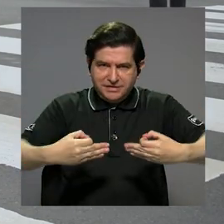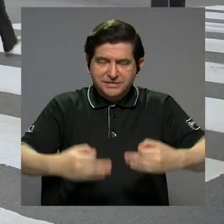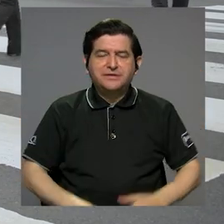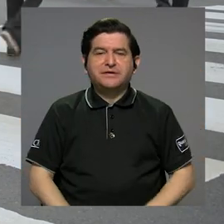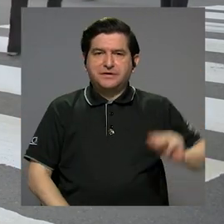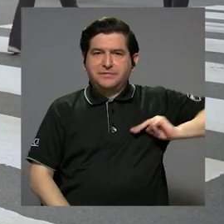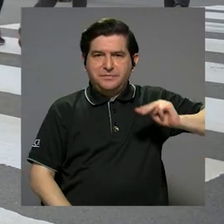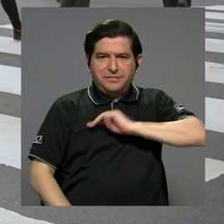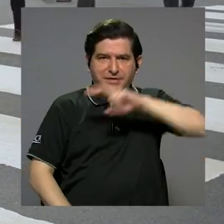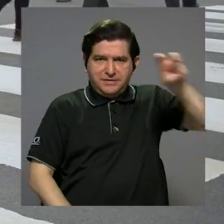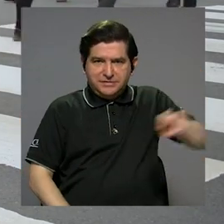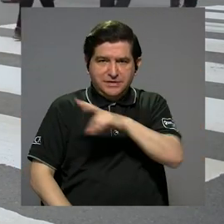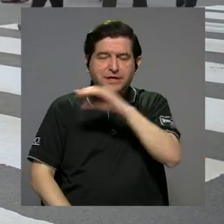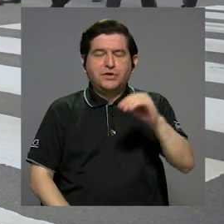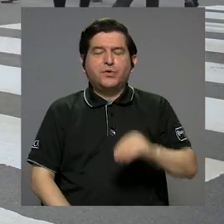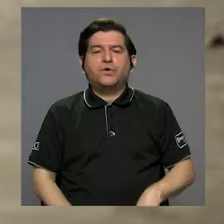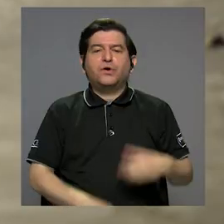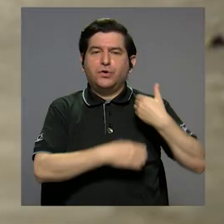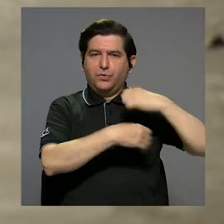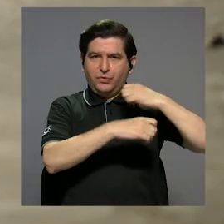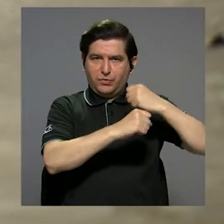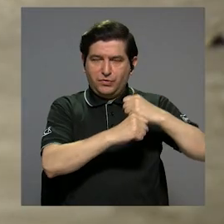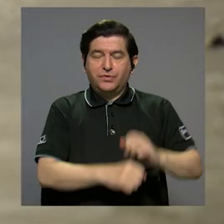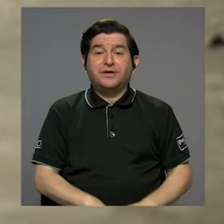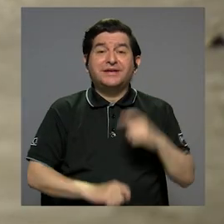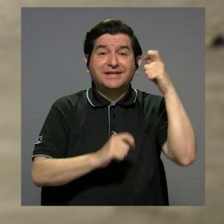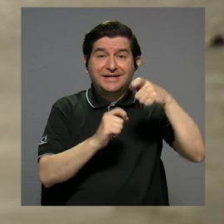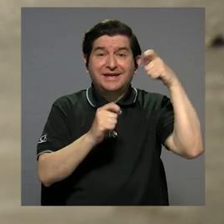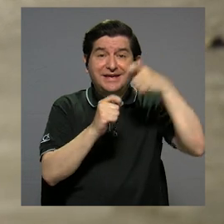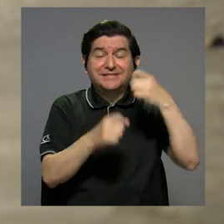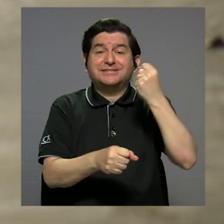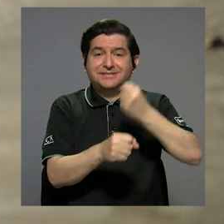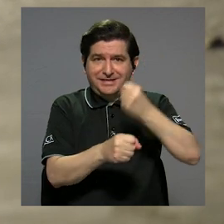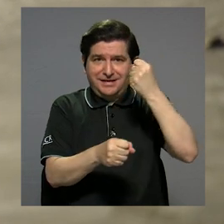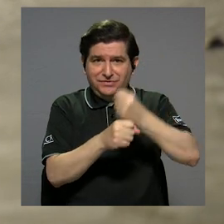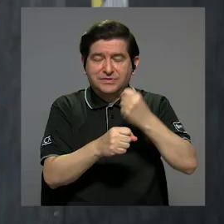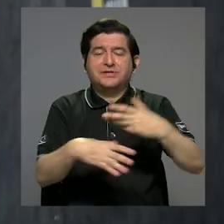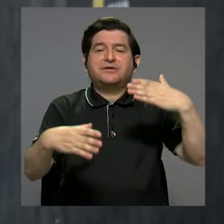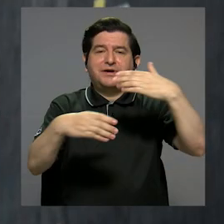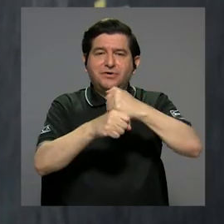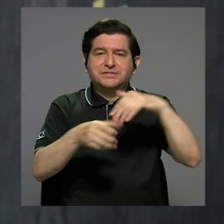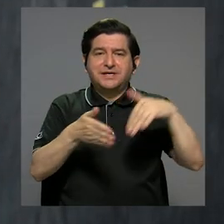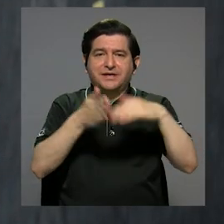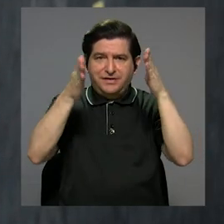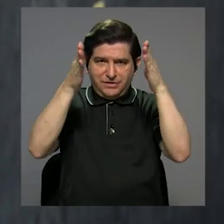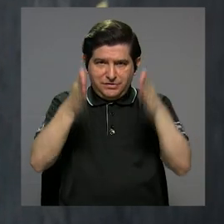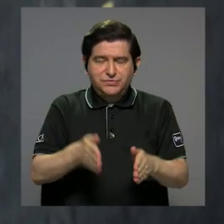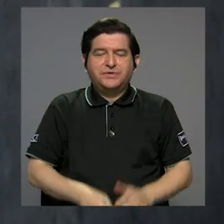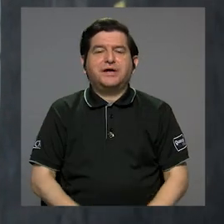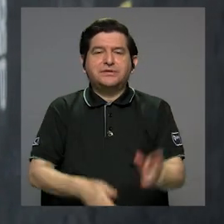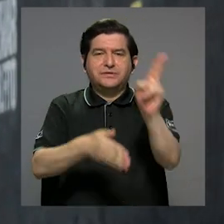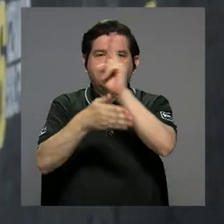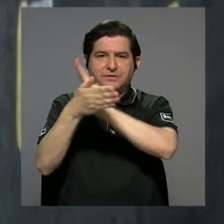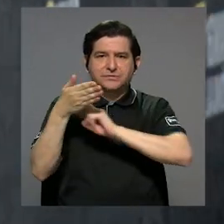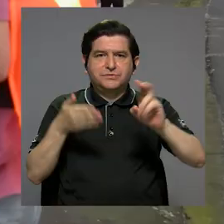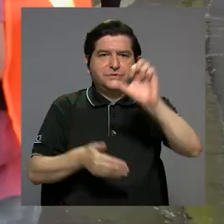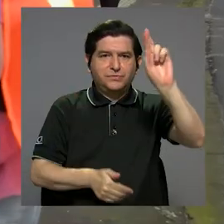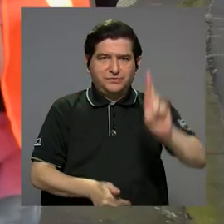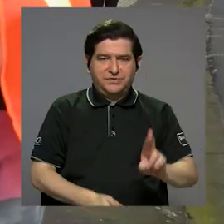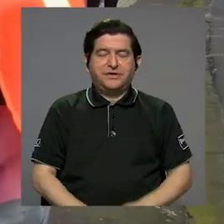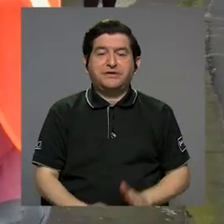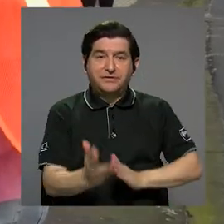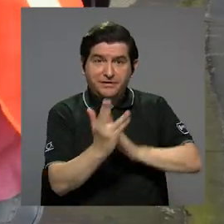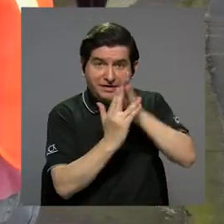decisiones del MOP y las municipalidades. Ese es precisamente el trabajo que están realizando los y las estudiantes de la